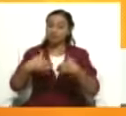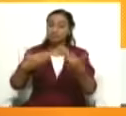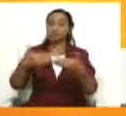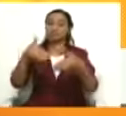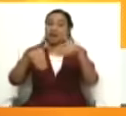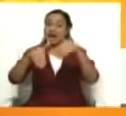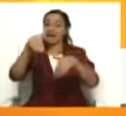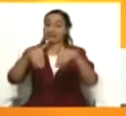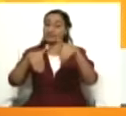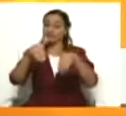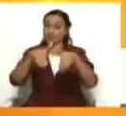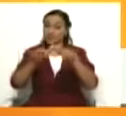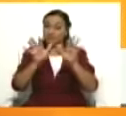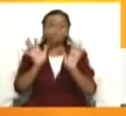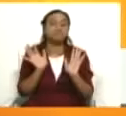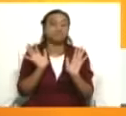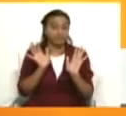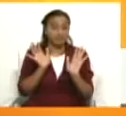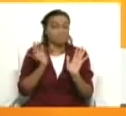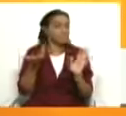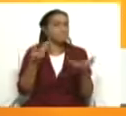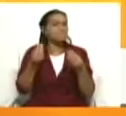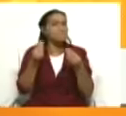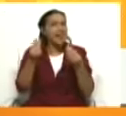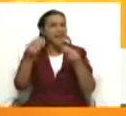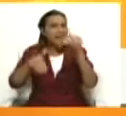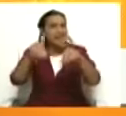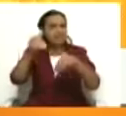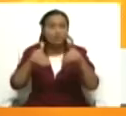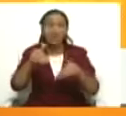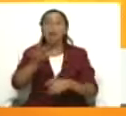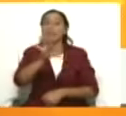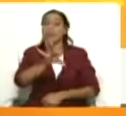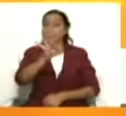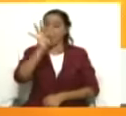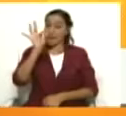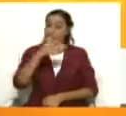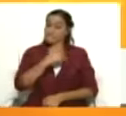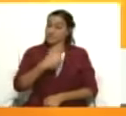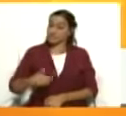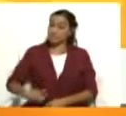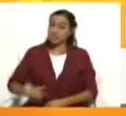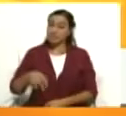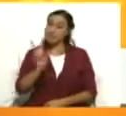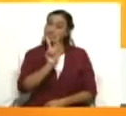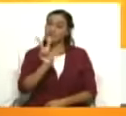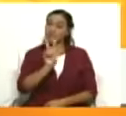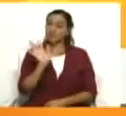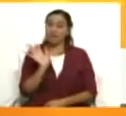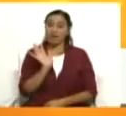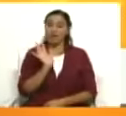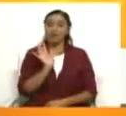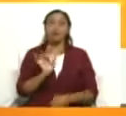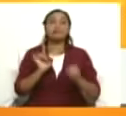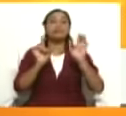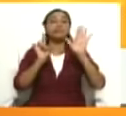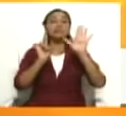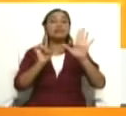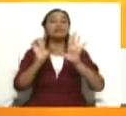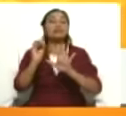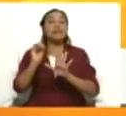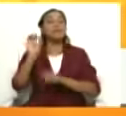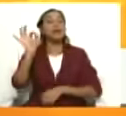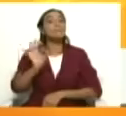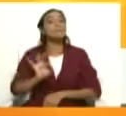para, bueno, para elegir al presidente de la República. Eso es muy claro. El 60% de la población mundial